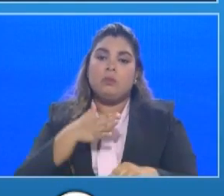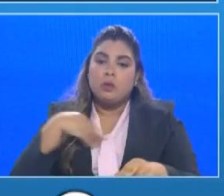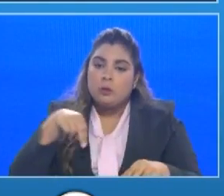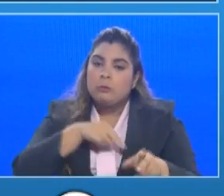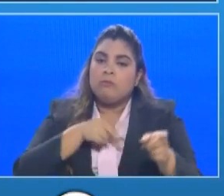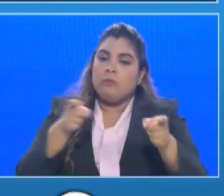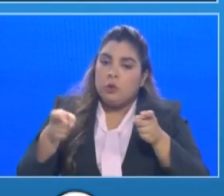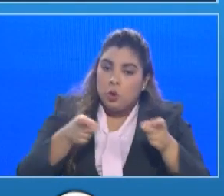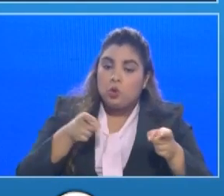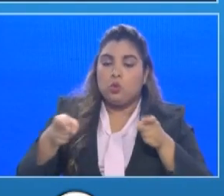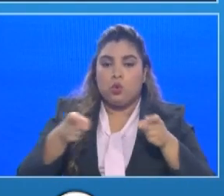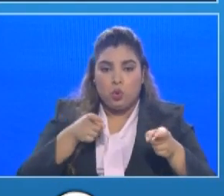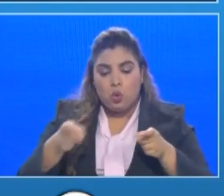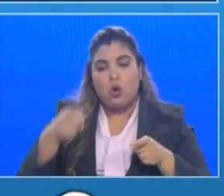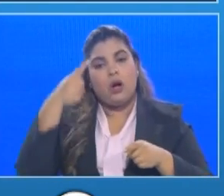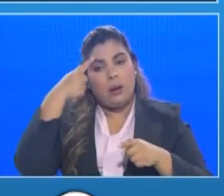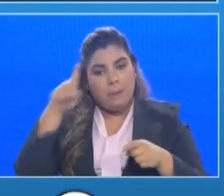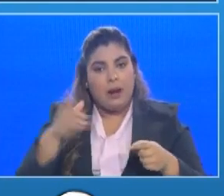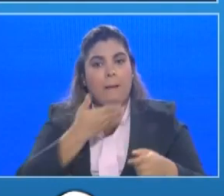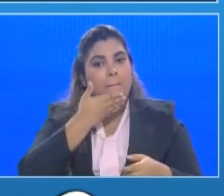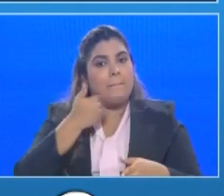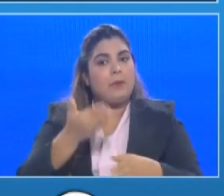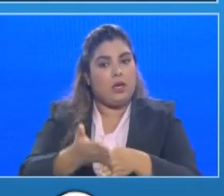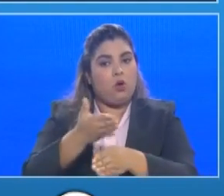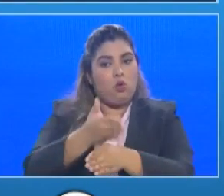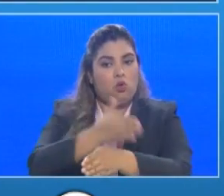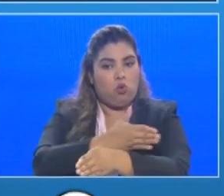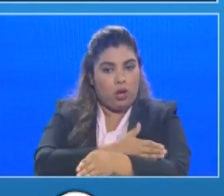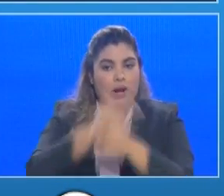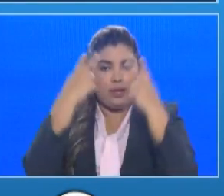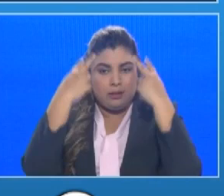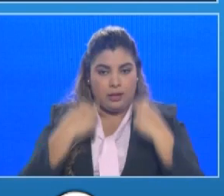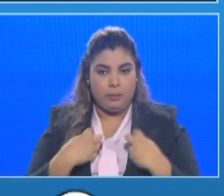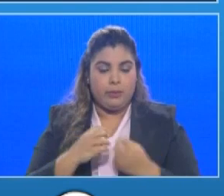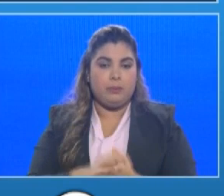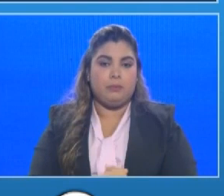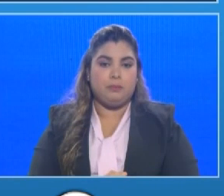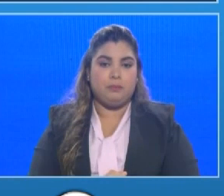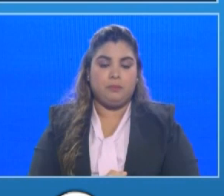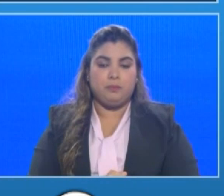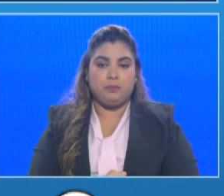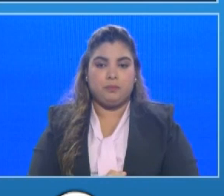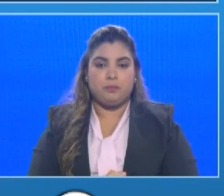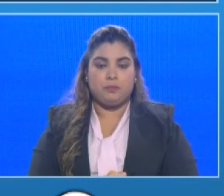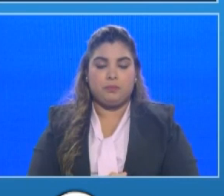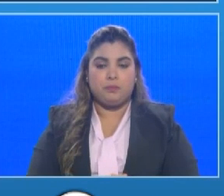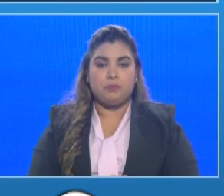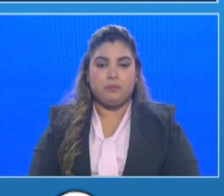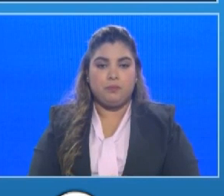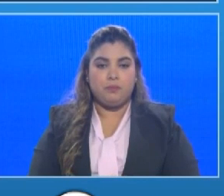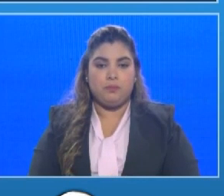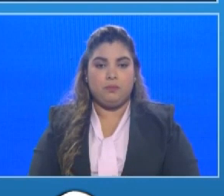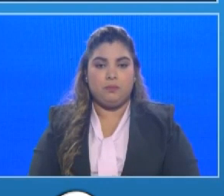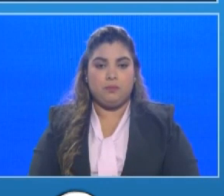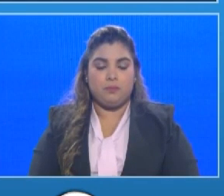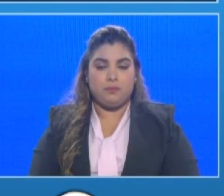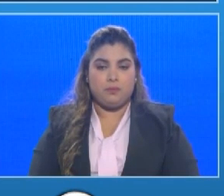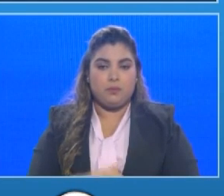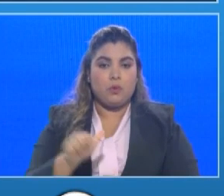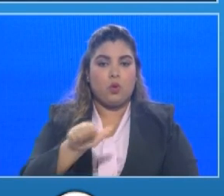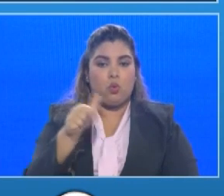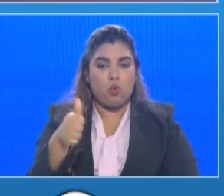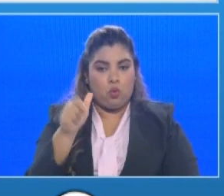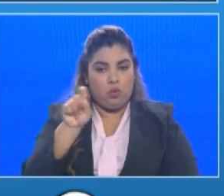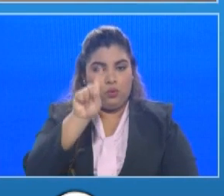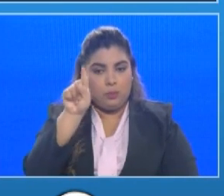óptima pero podemos seguir mejorando en ese estándar Carly pregunta a la etiqueta o hashtag yo me informo